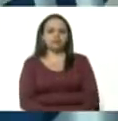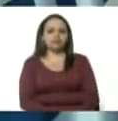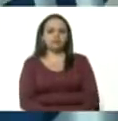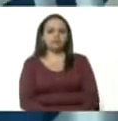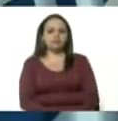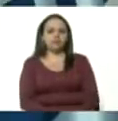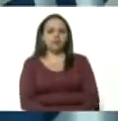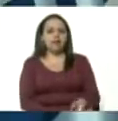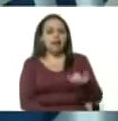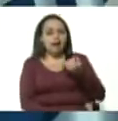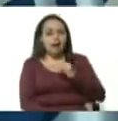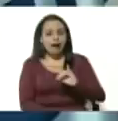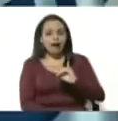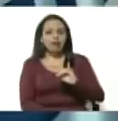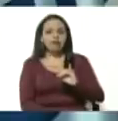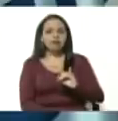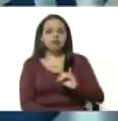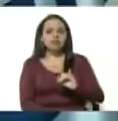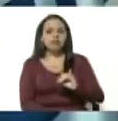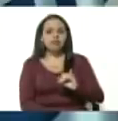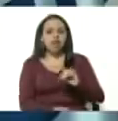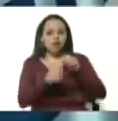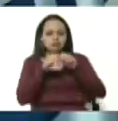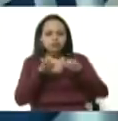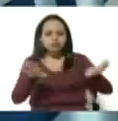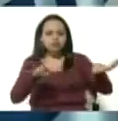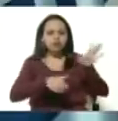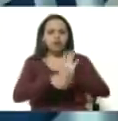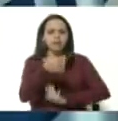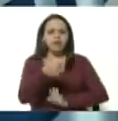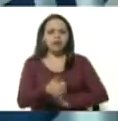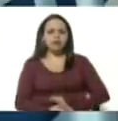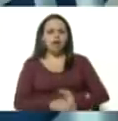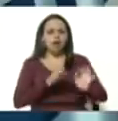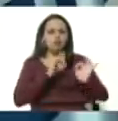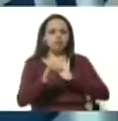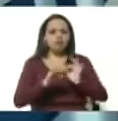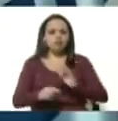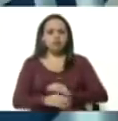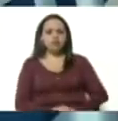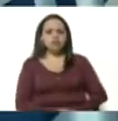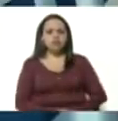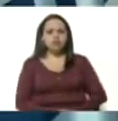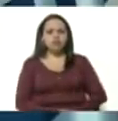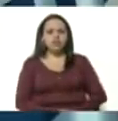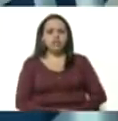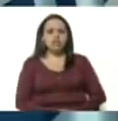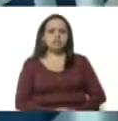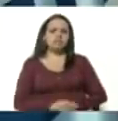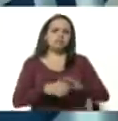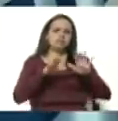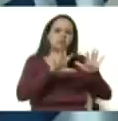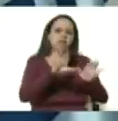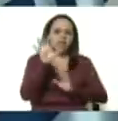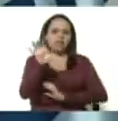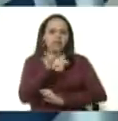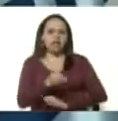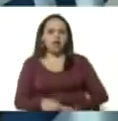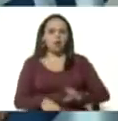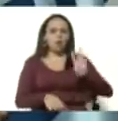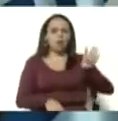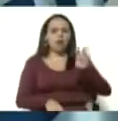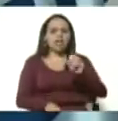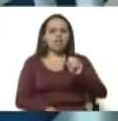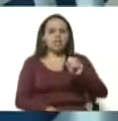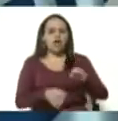ocasionado la proliferación de contagios en aproximadamente 10 estados y 40 municipios del país